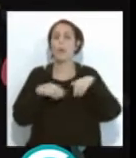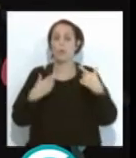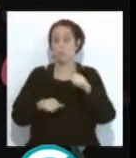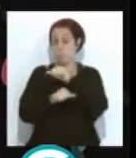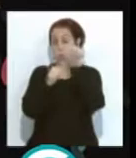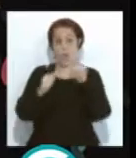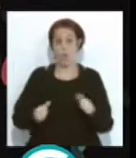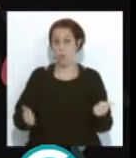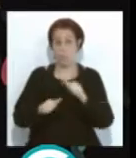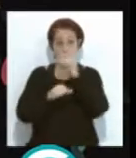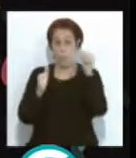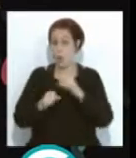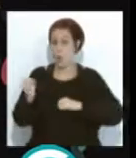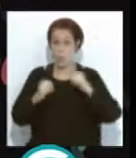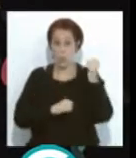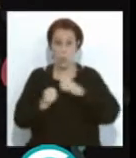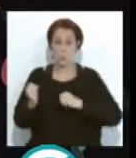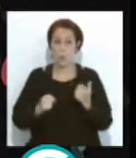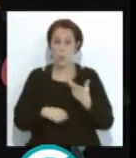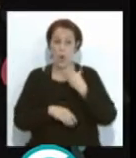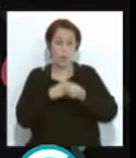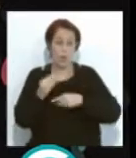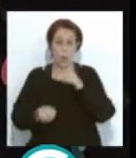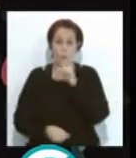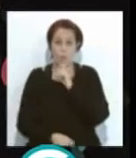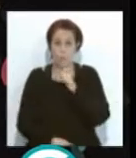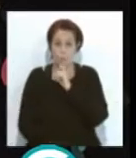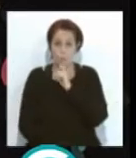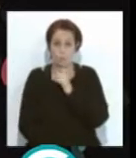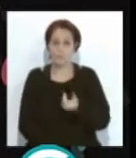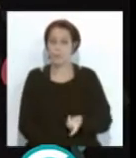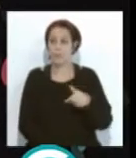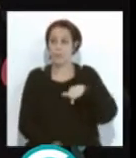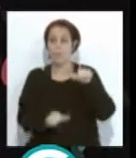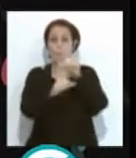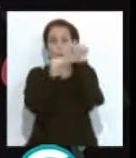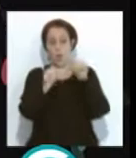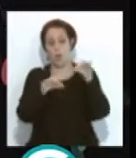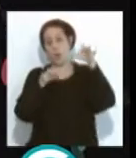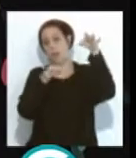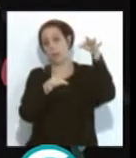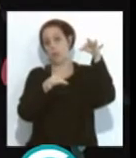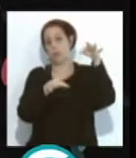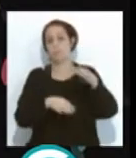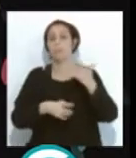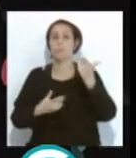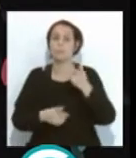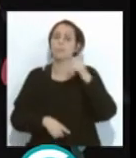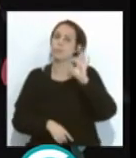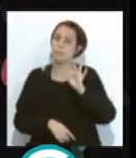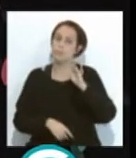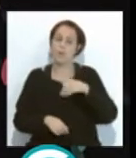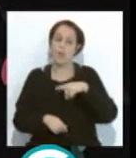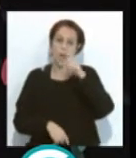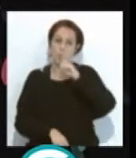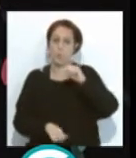y ya está, el modelo de concurso, de cómo se haga, de este es el modelo y tal. También es verdad que ha habido años que se ha presentado